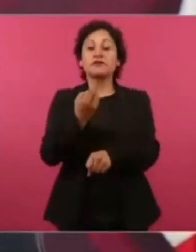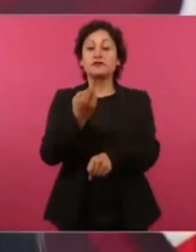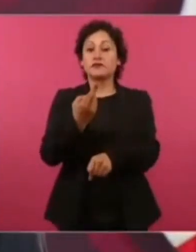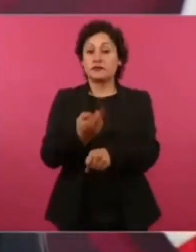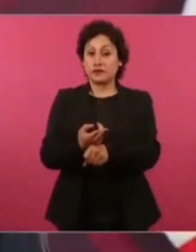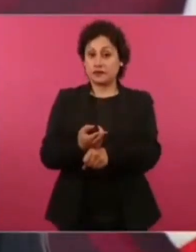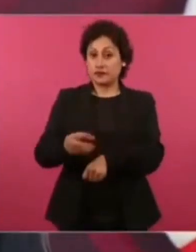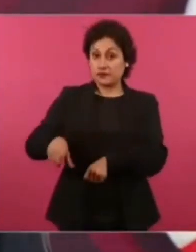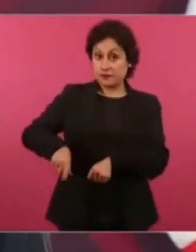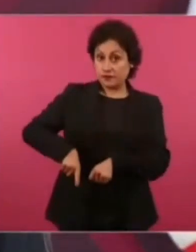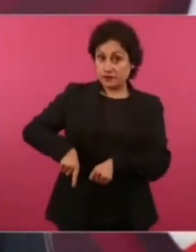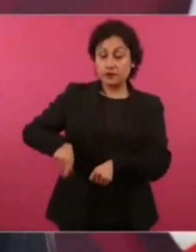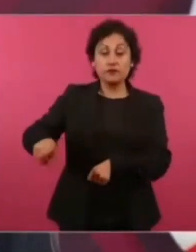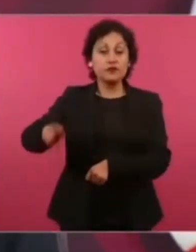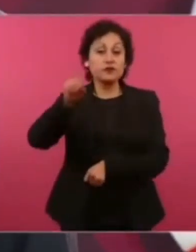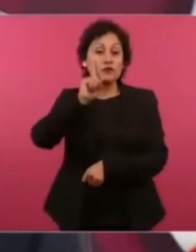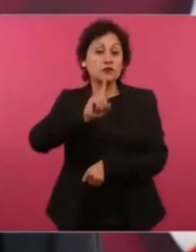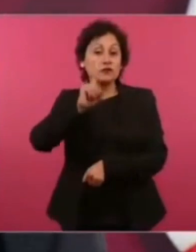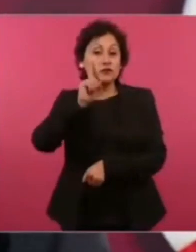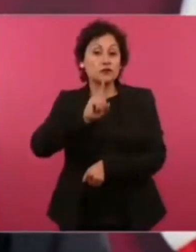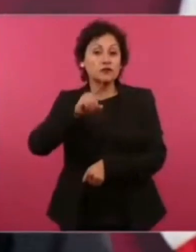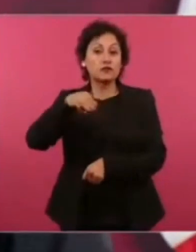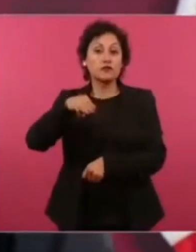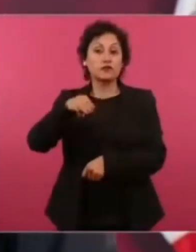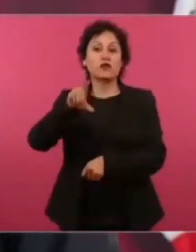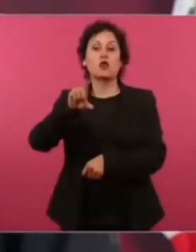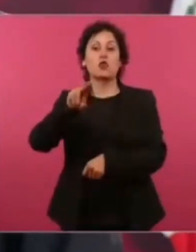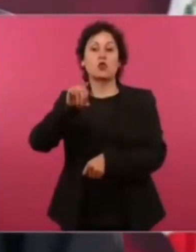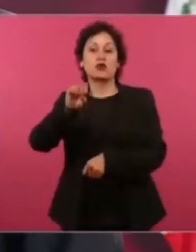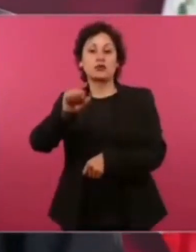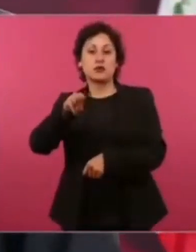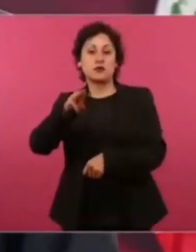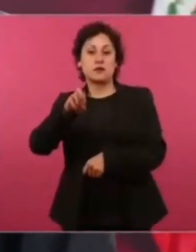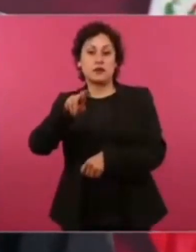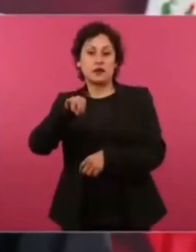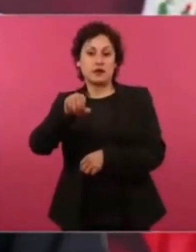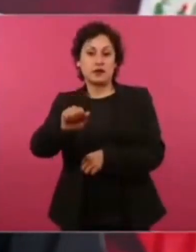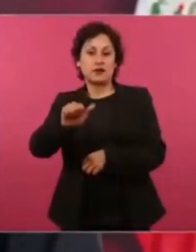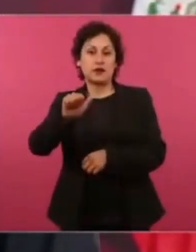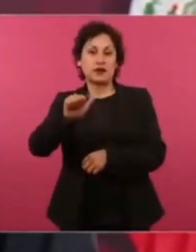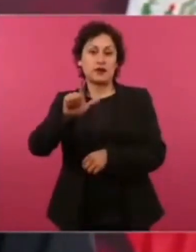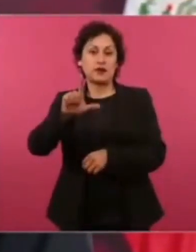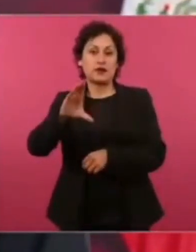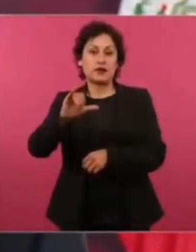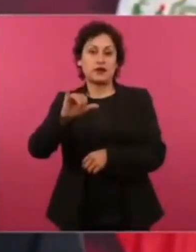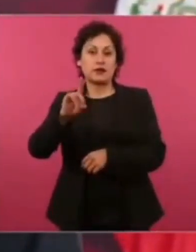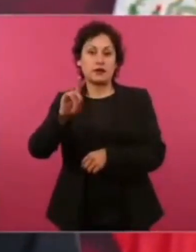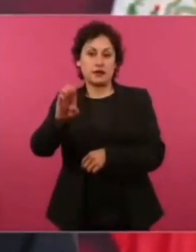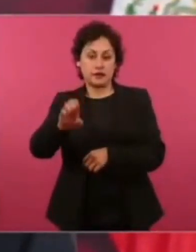María Luisa, Luisa María, alcalde de Luján, y